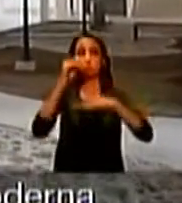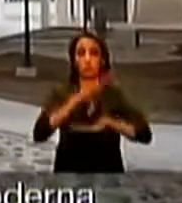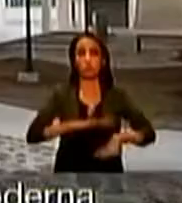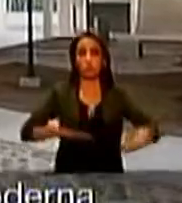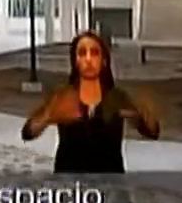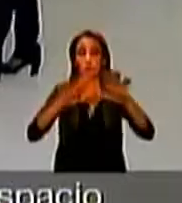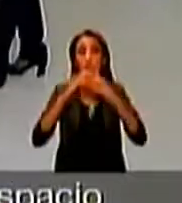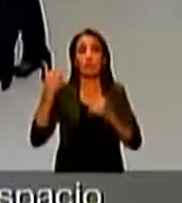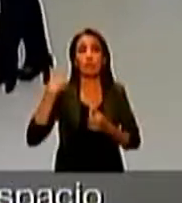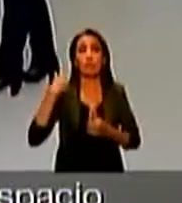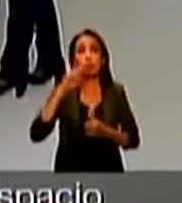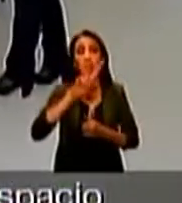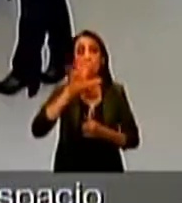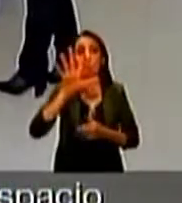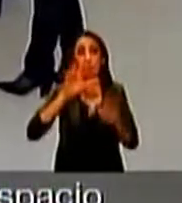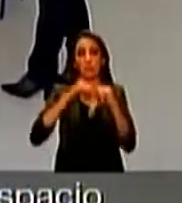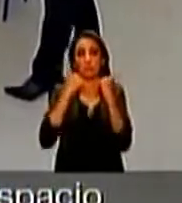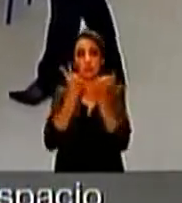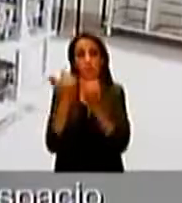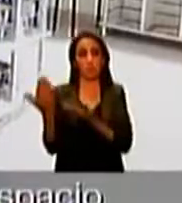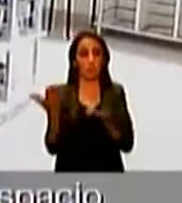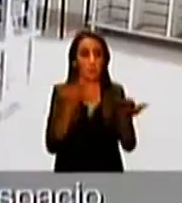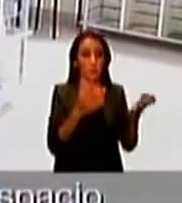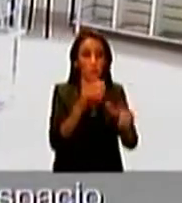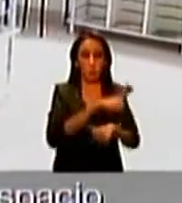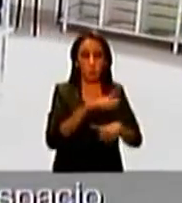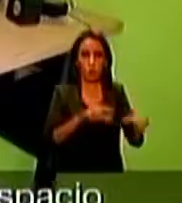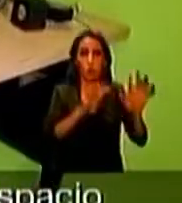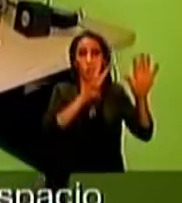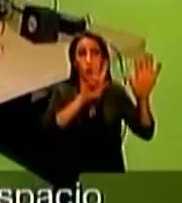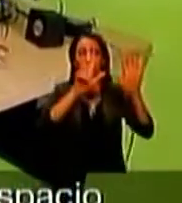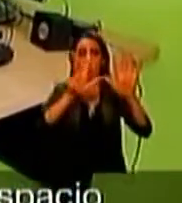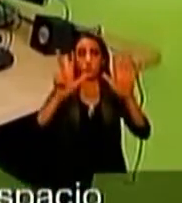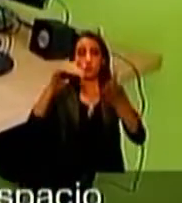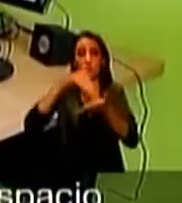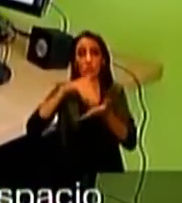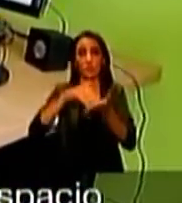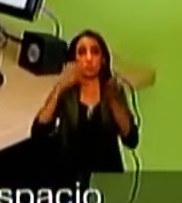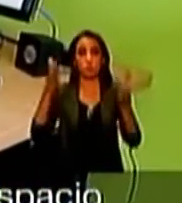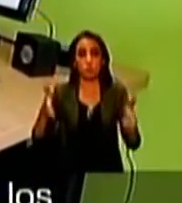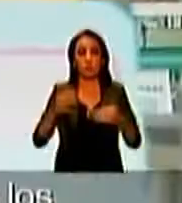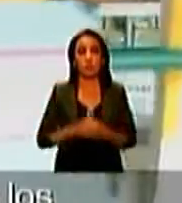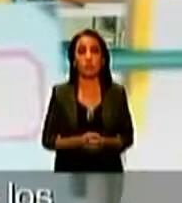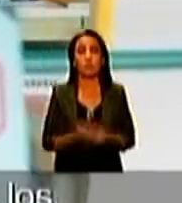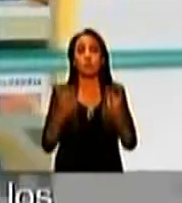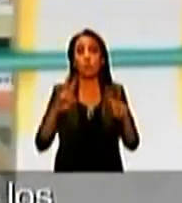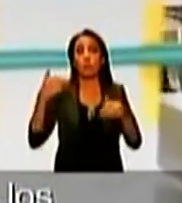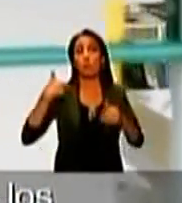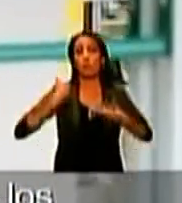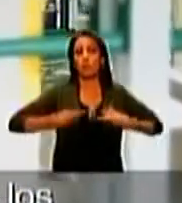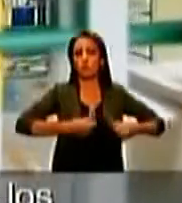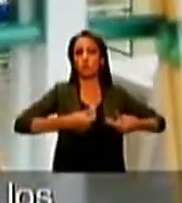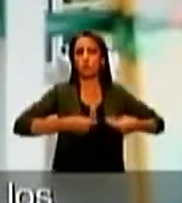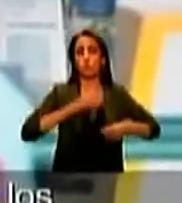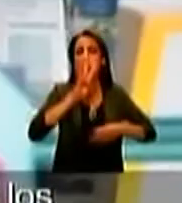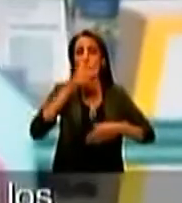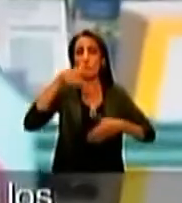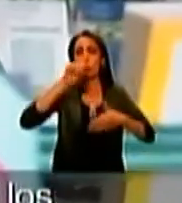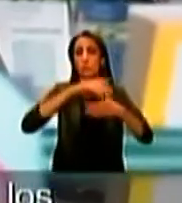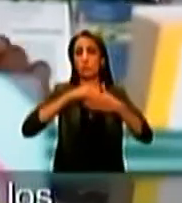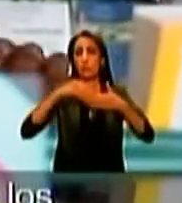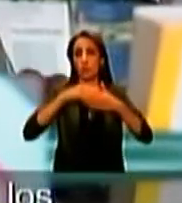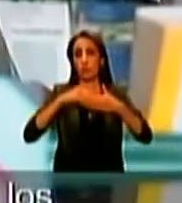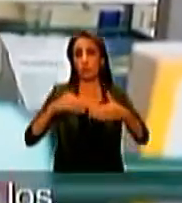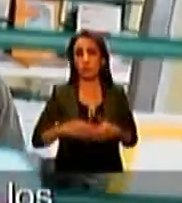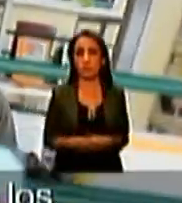-ejecutor es el SECOP, cuenta con 25 aulas que ofrecen espacio para 988 estudiantes y tiene un costo que sobrepasa los